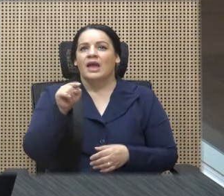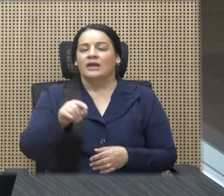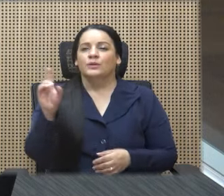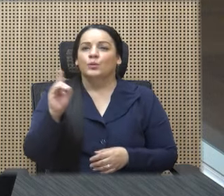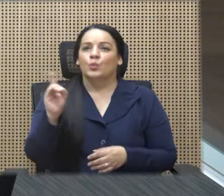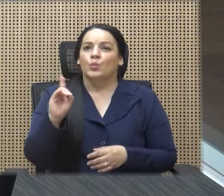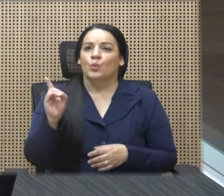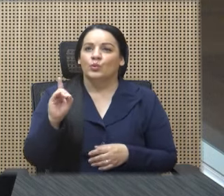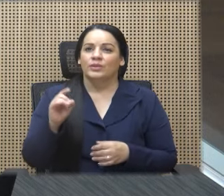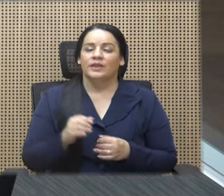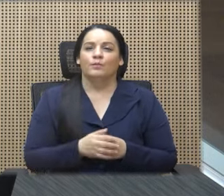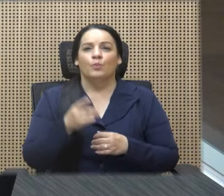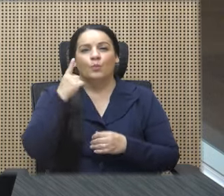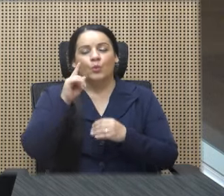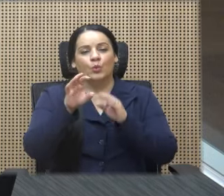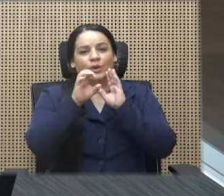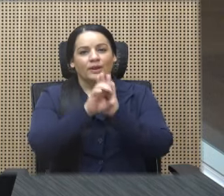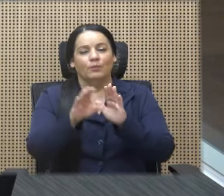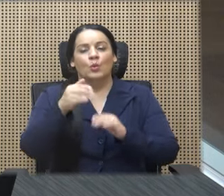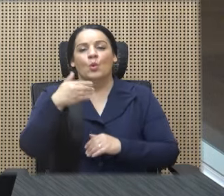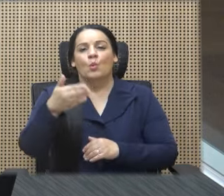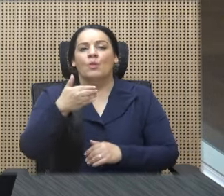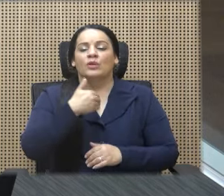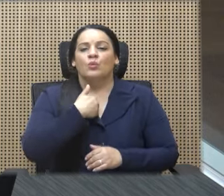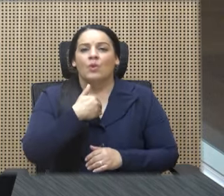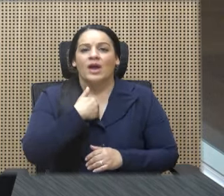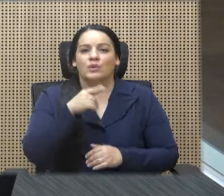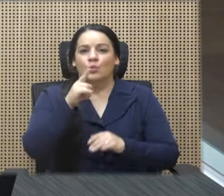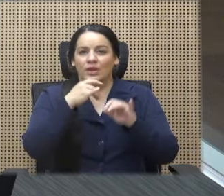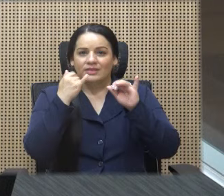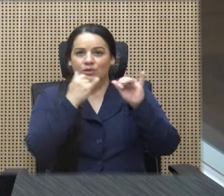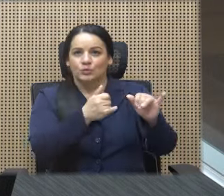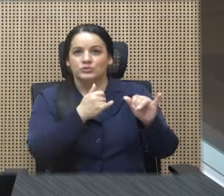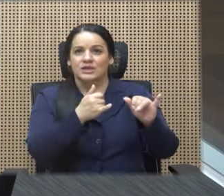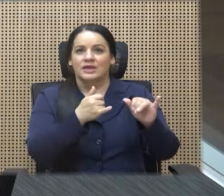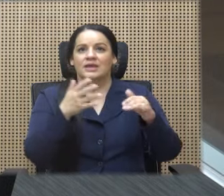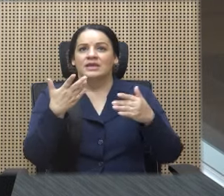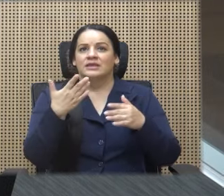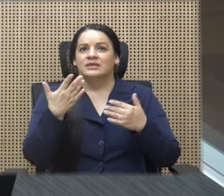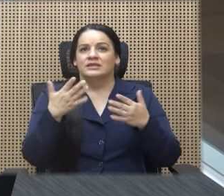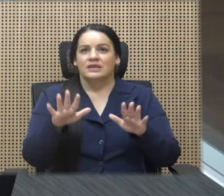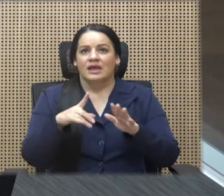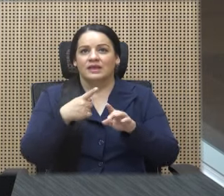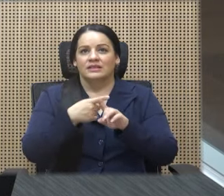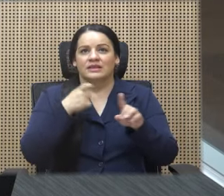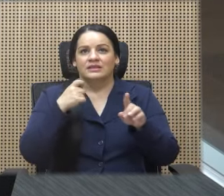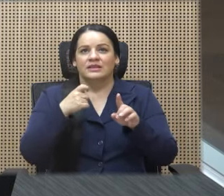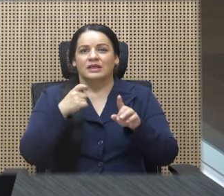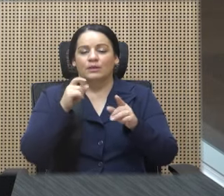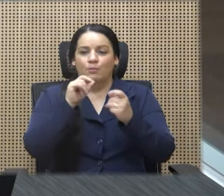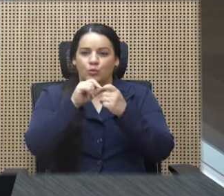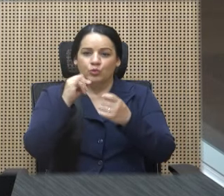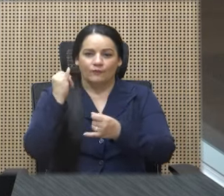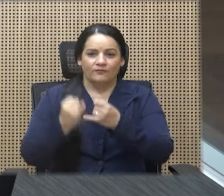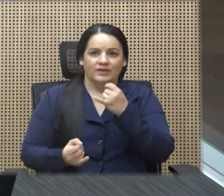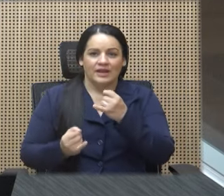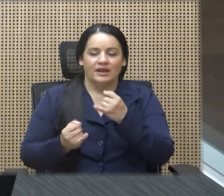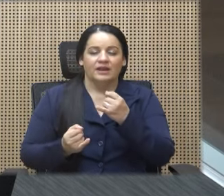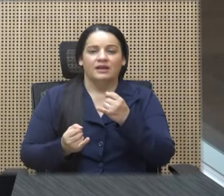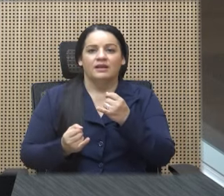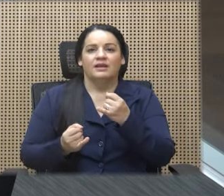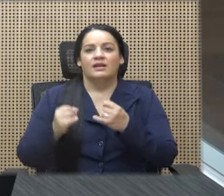por ejemplo cuando hay una denuncia agarrándolo ya desde el punto final don